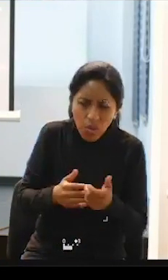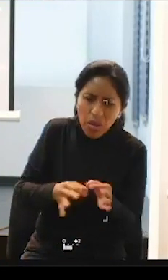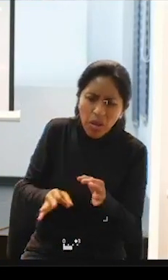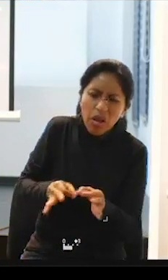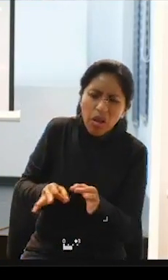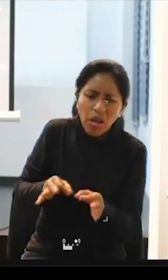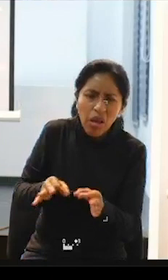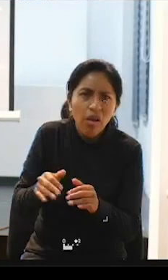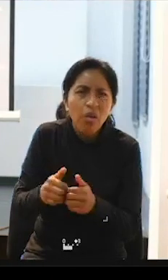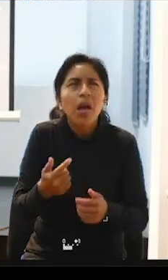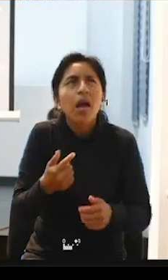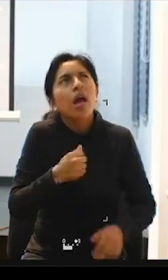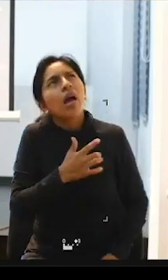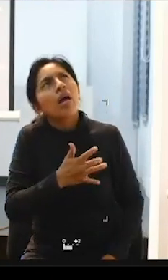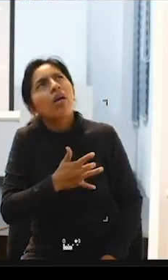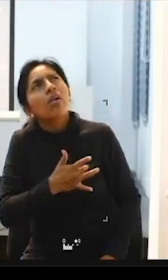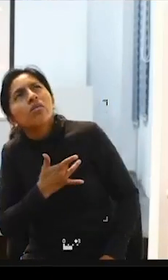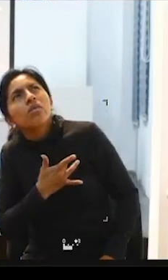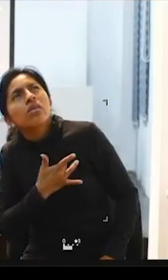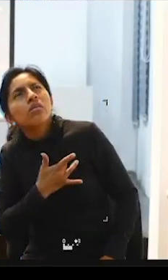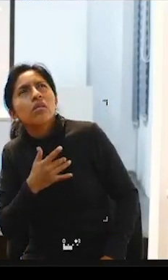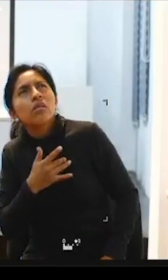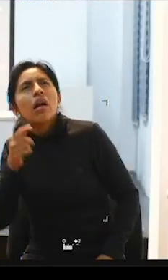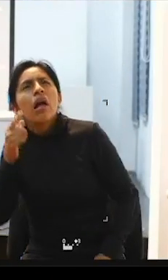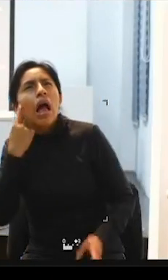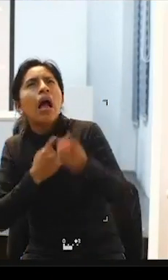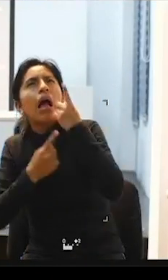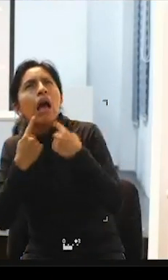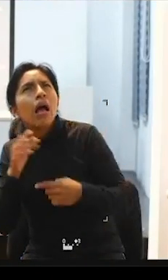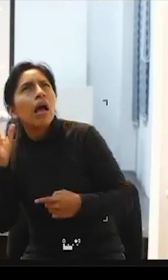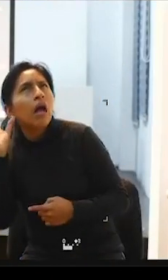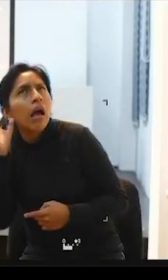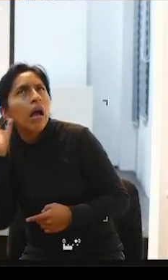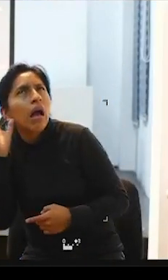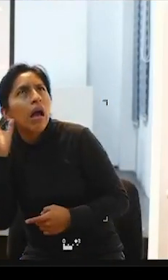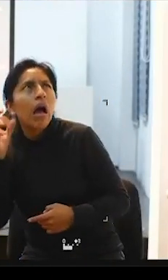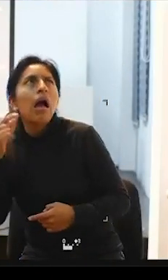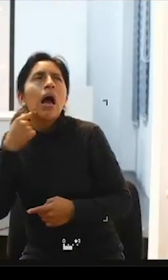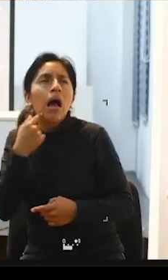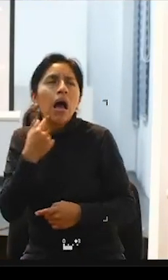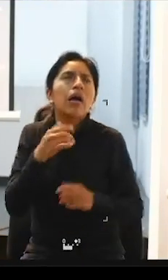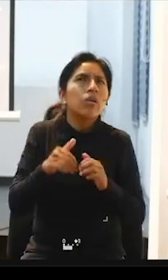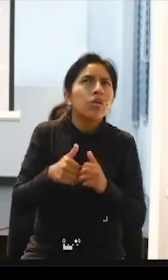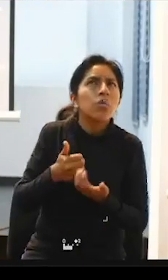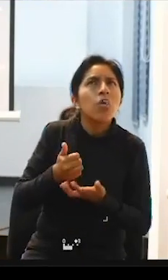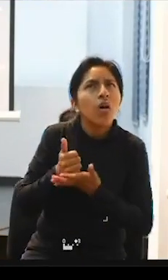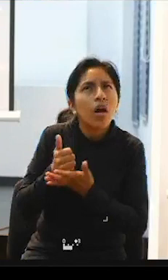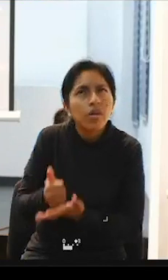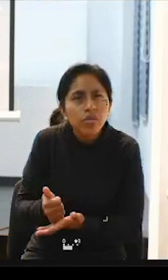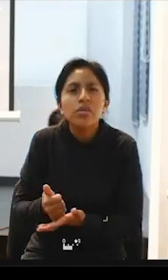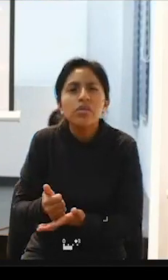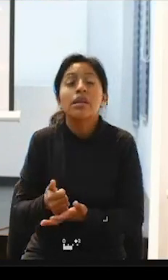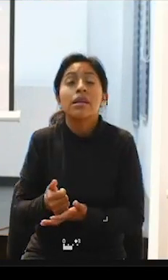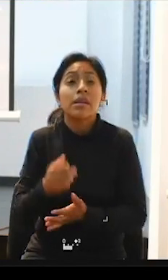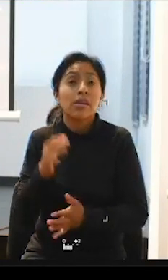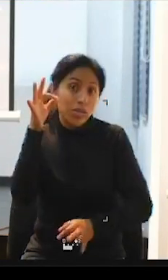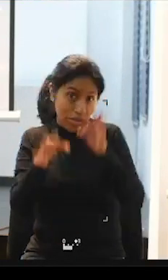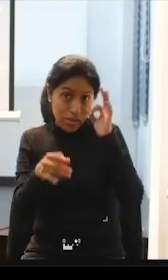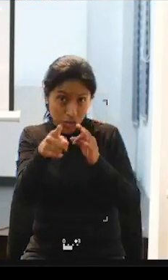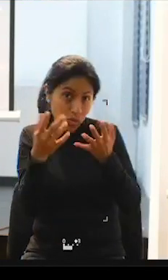intuición y escucho al niño y voy haciendo un poco lo que yo y lo que el niño y ta ta ta entonces si queremos